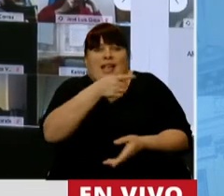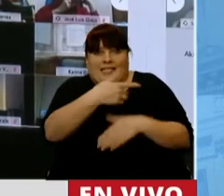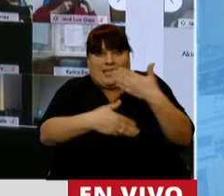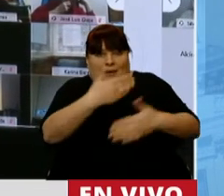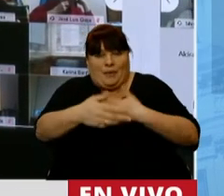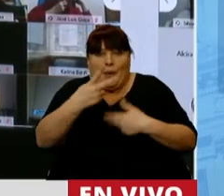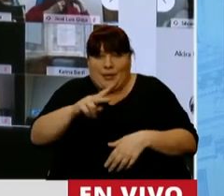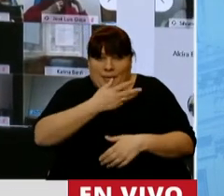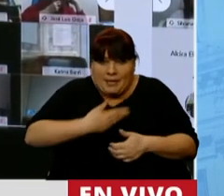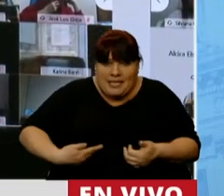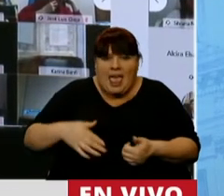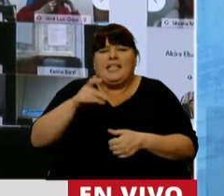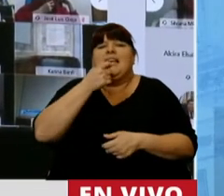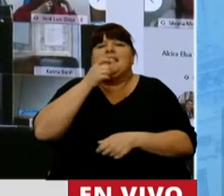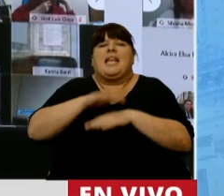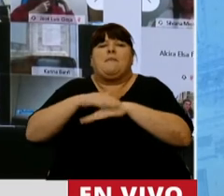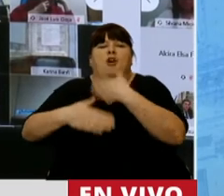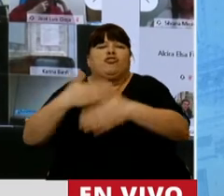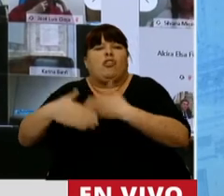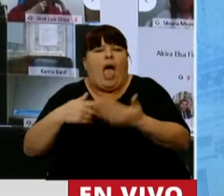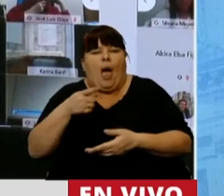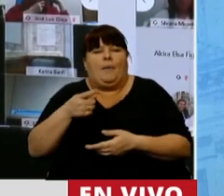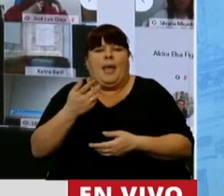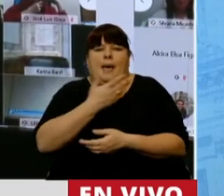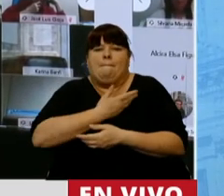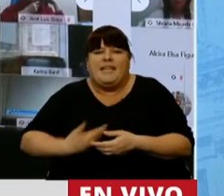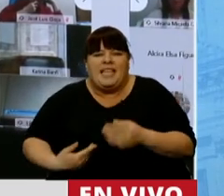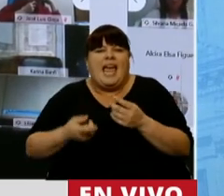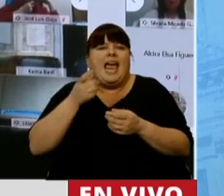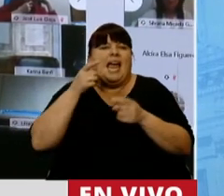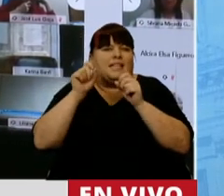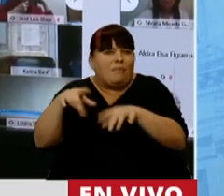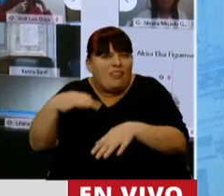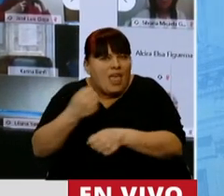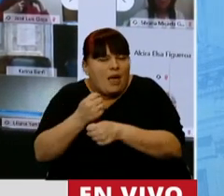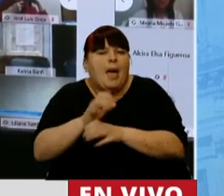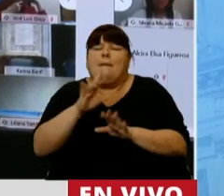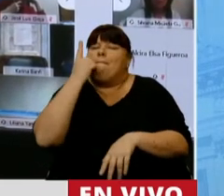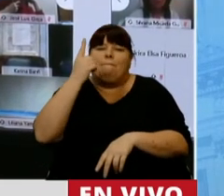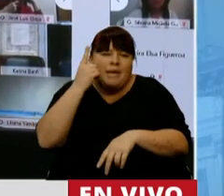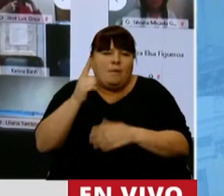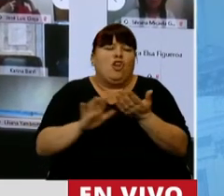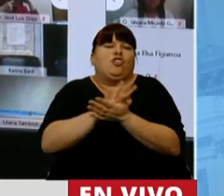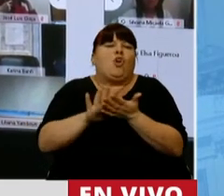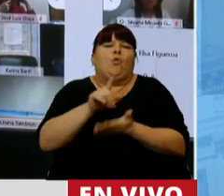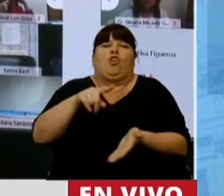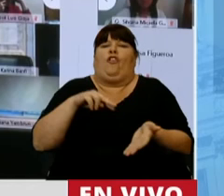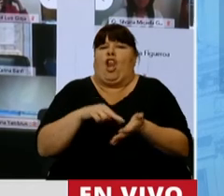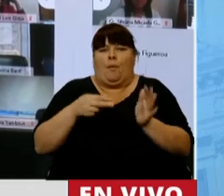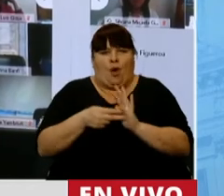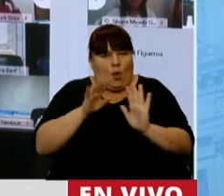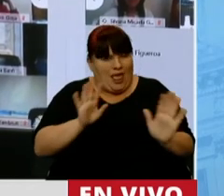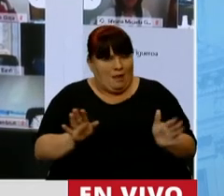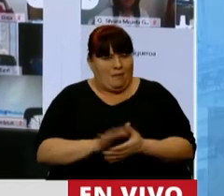adelante la vicepresidenta, si lo va a llevar adelante el presidente como corresponde, pero en primer lugar resolver estos problemas